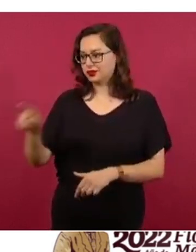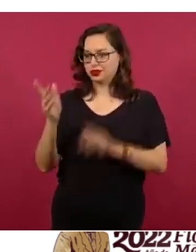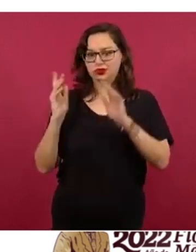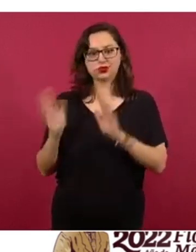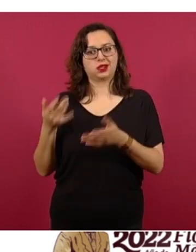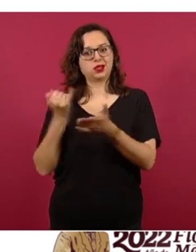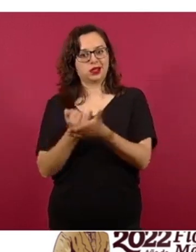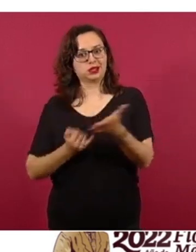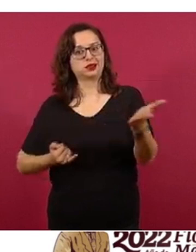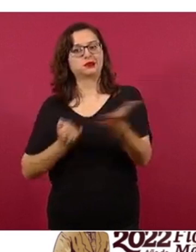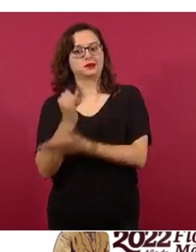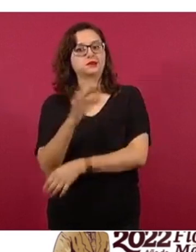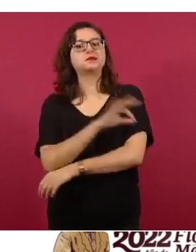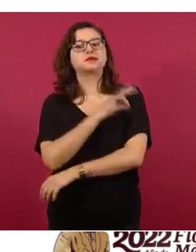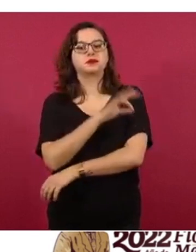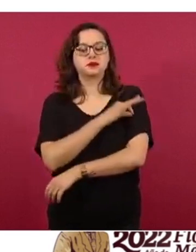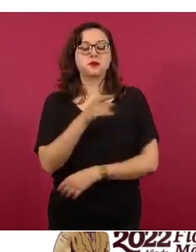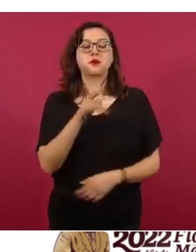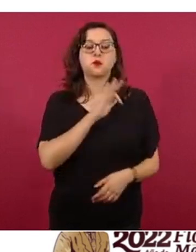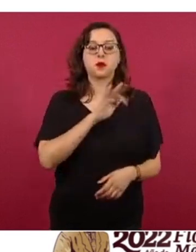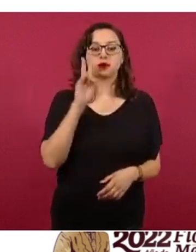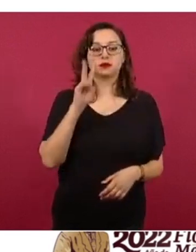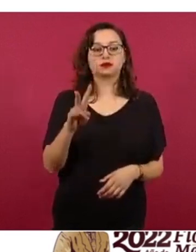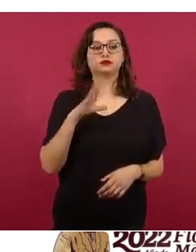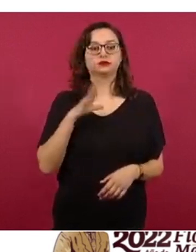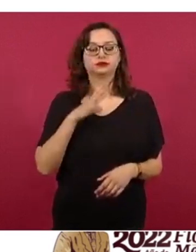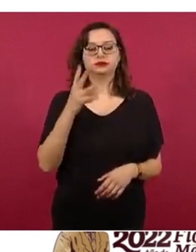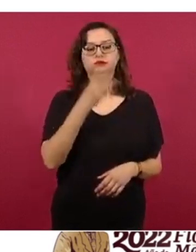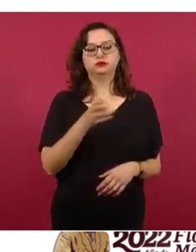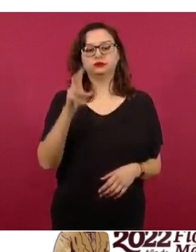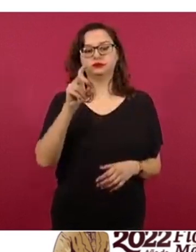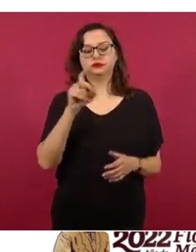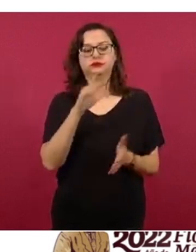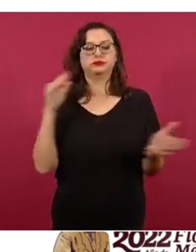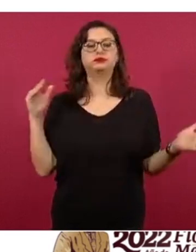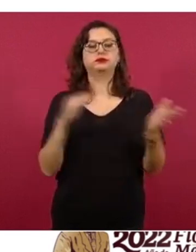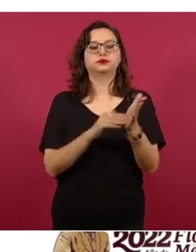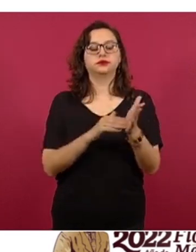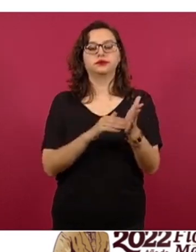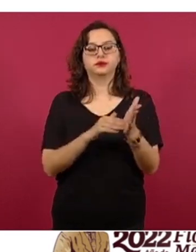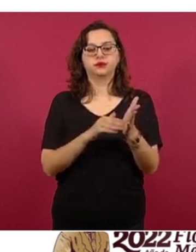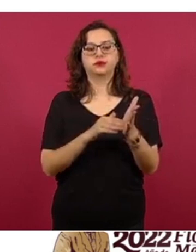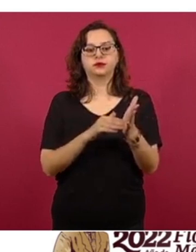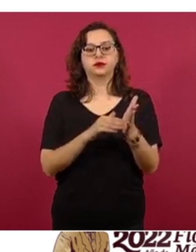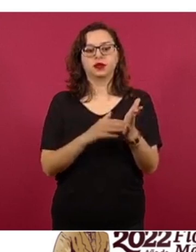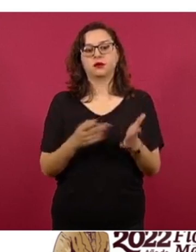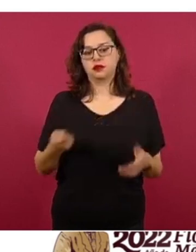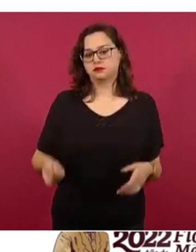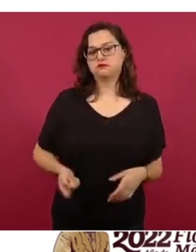y como pueden ver ustedes fueron 330 mil dosis de primera vez y